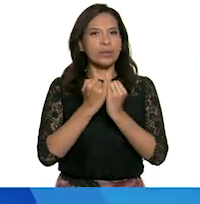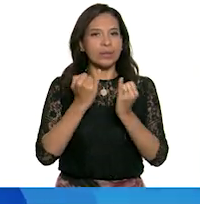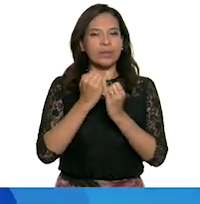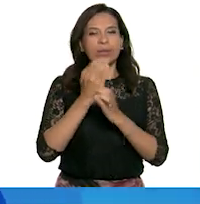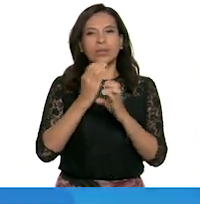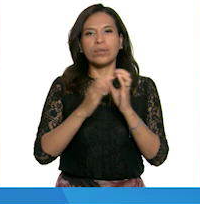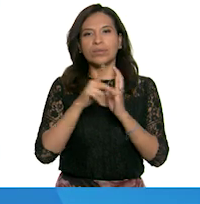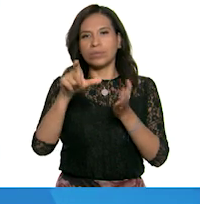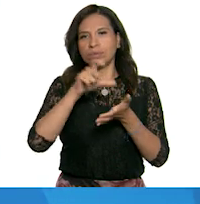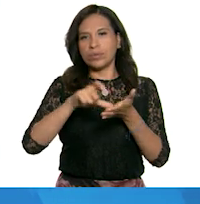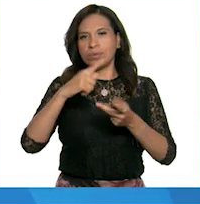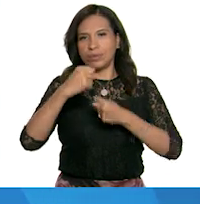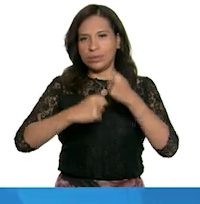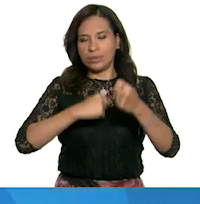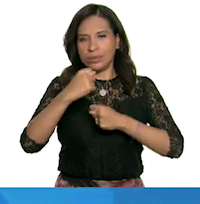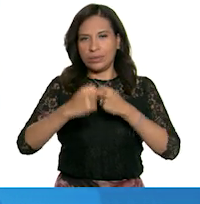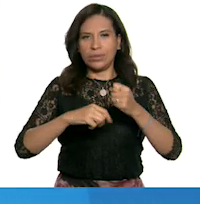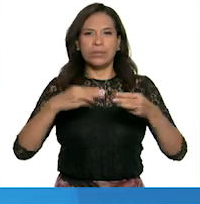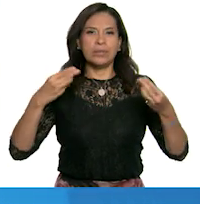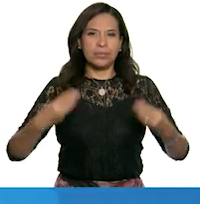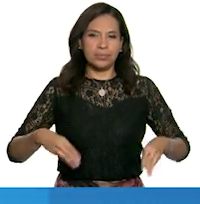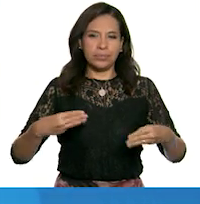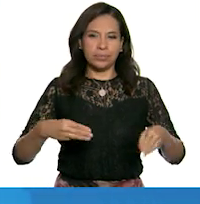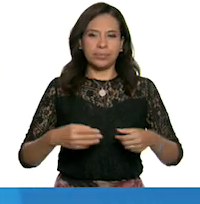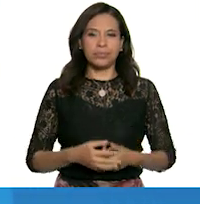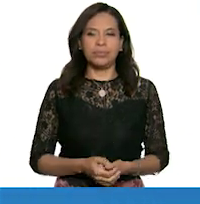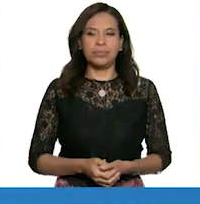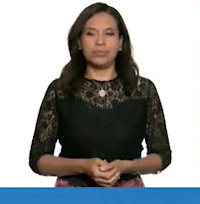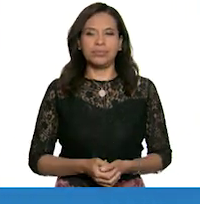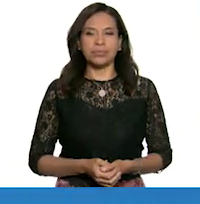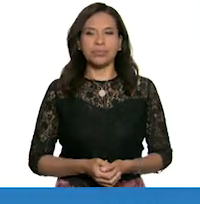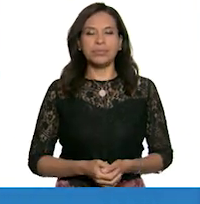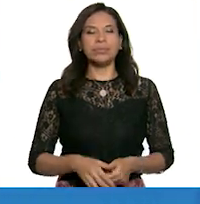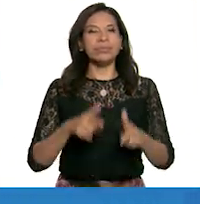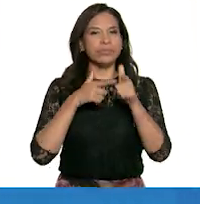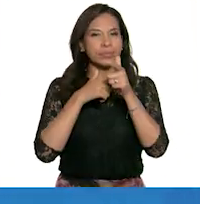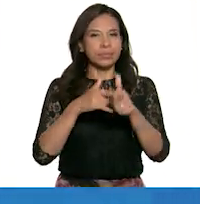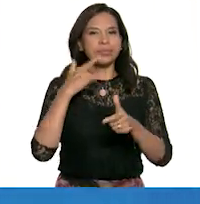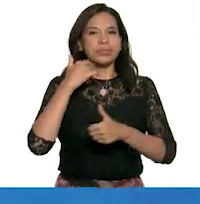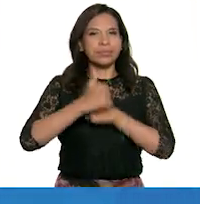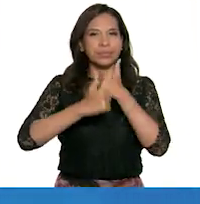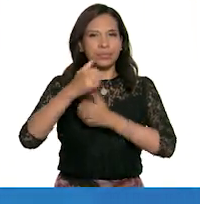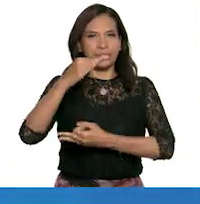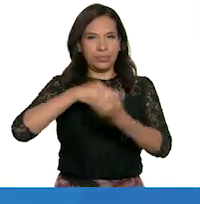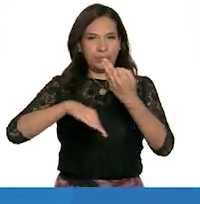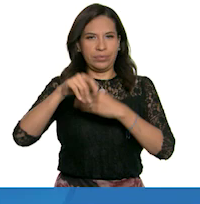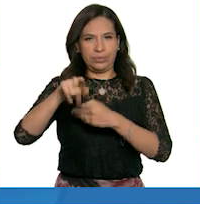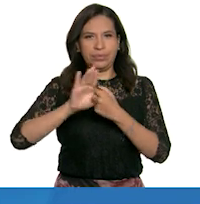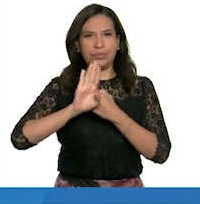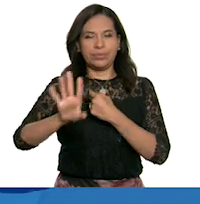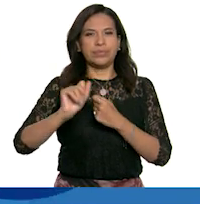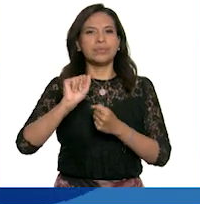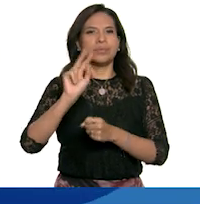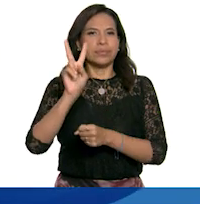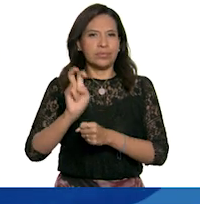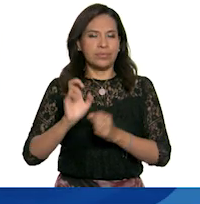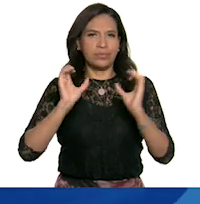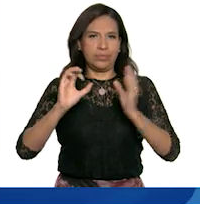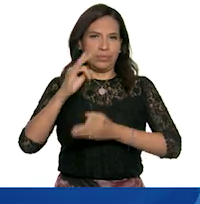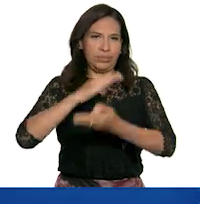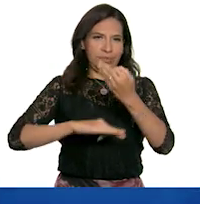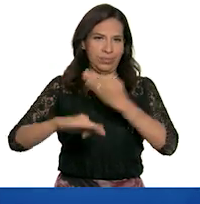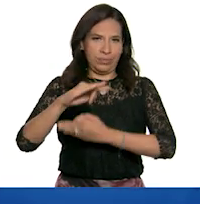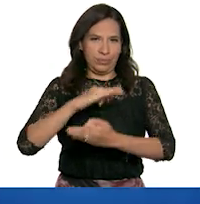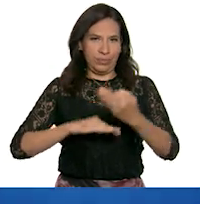las cosas que compres en la tienda o en el supermercado. Sigamos luchando juntos contra este virus cuidándonos los